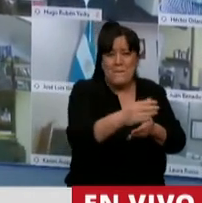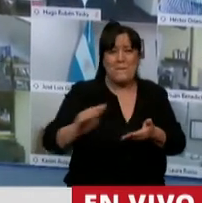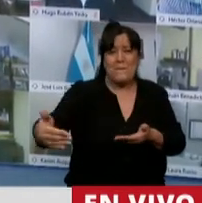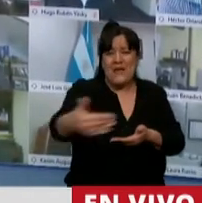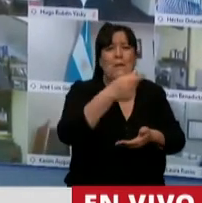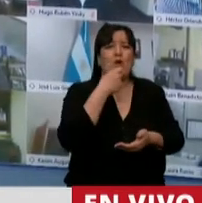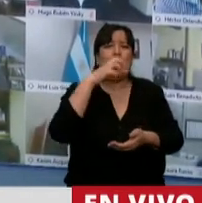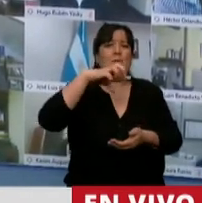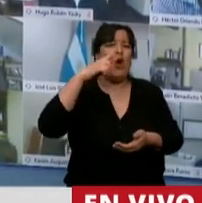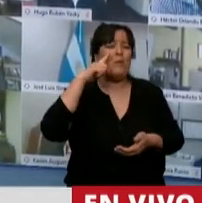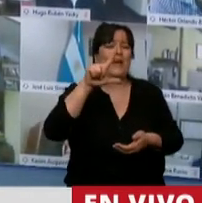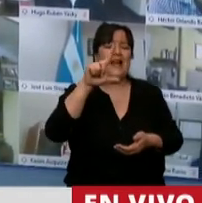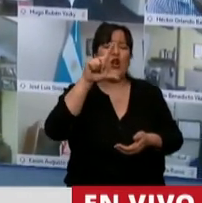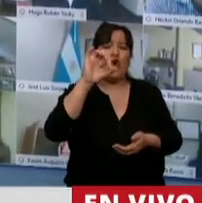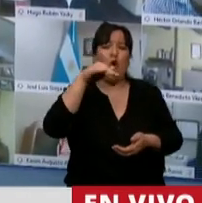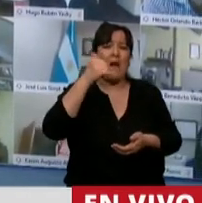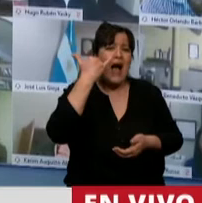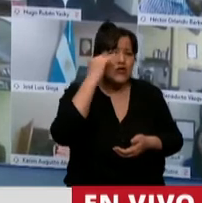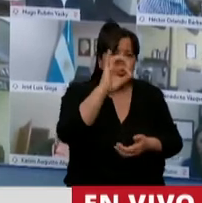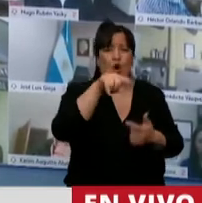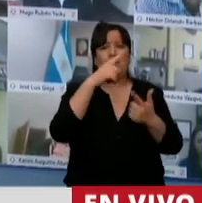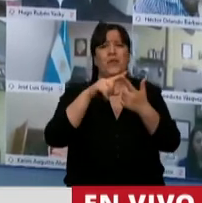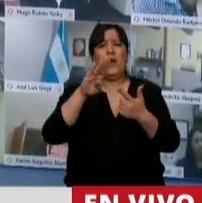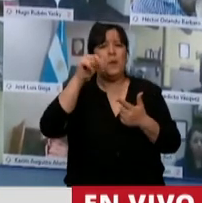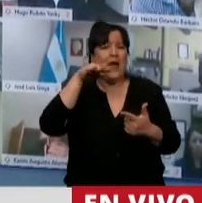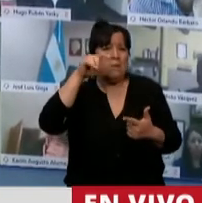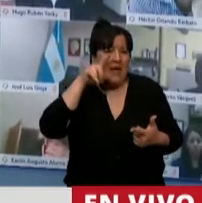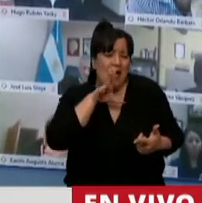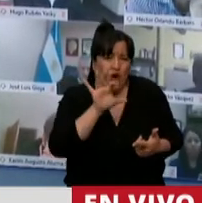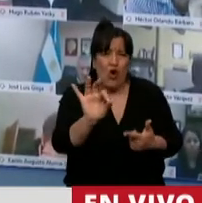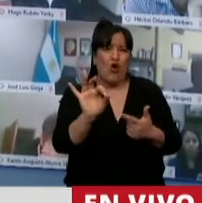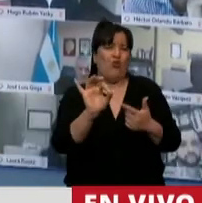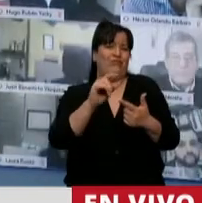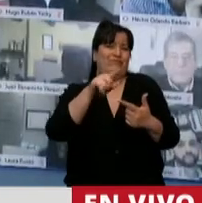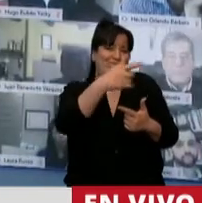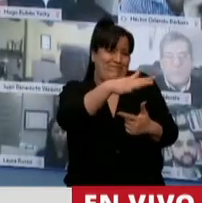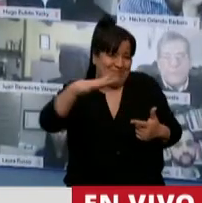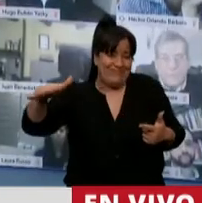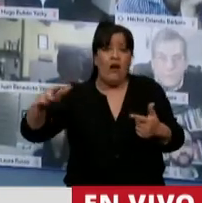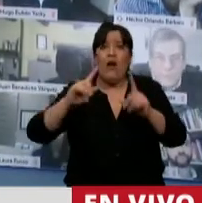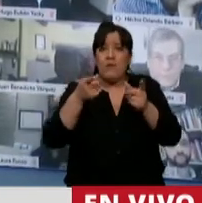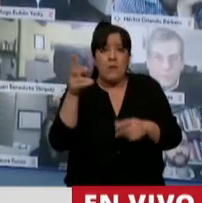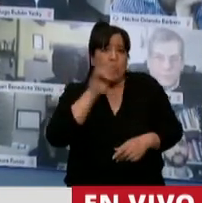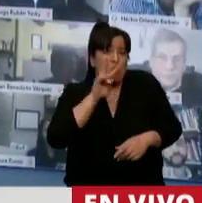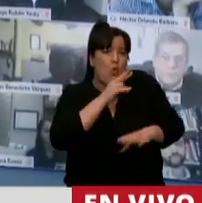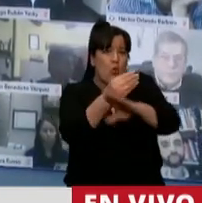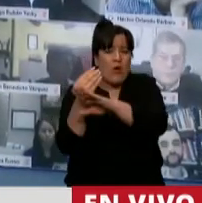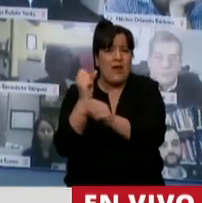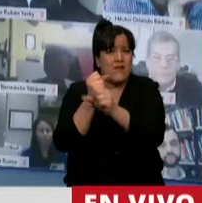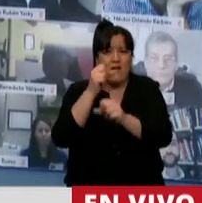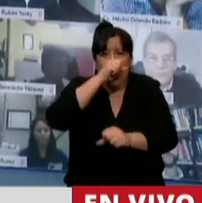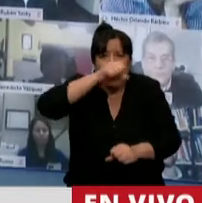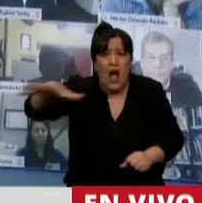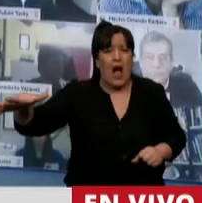Pilcomayo, en el Bermejo, con potenciar lo que hacen las mujeres que están en toda la zona rural, que